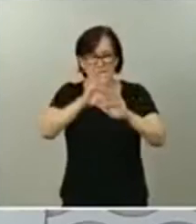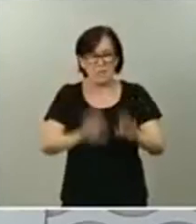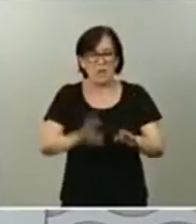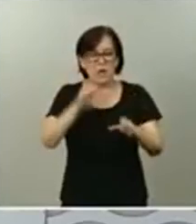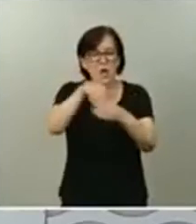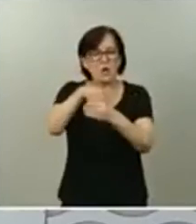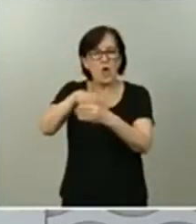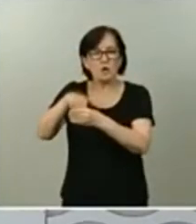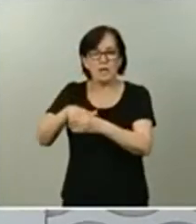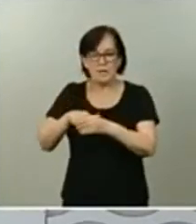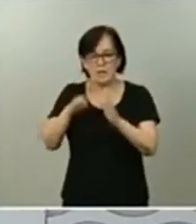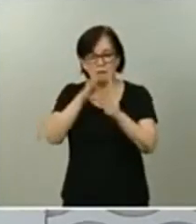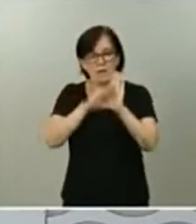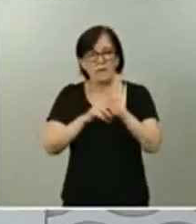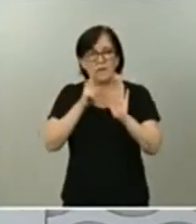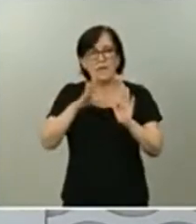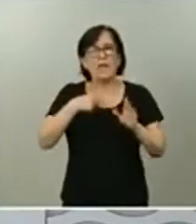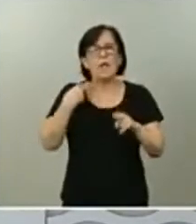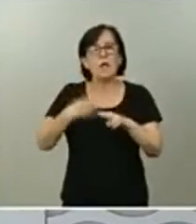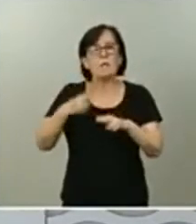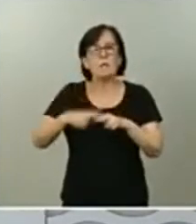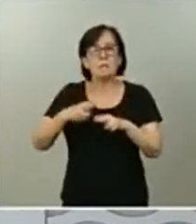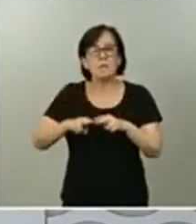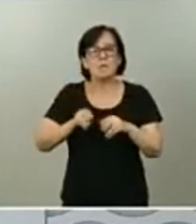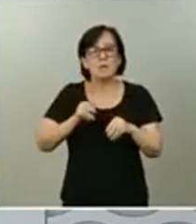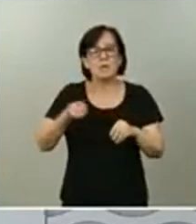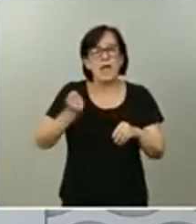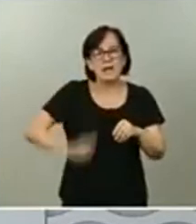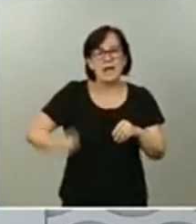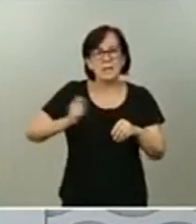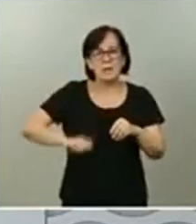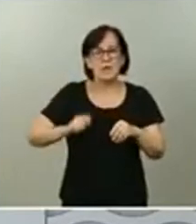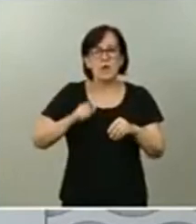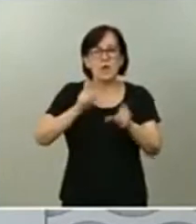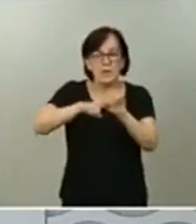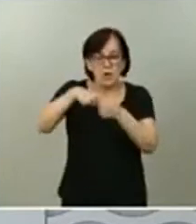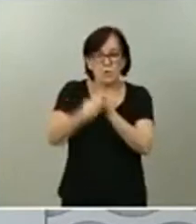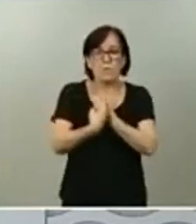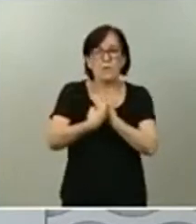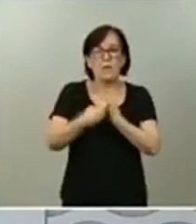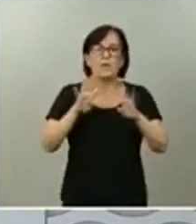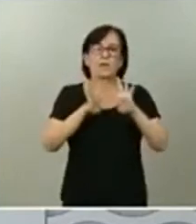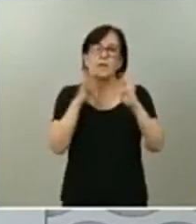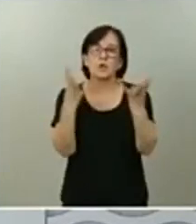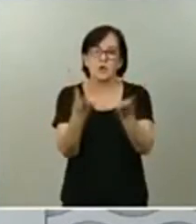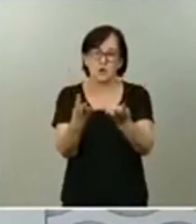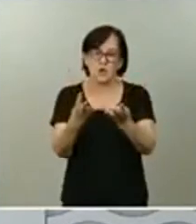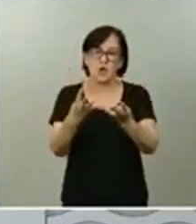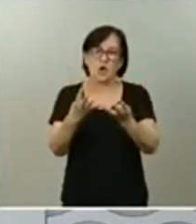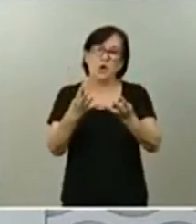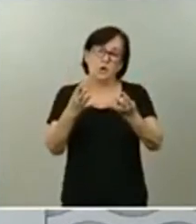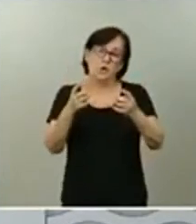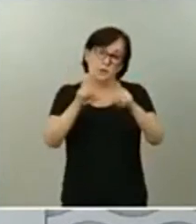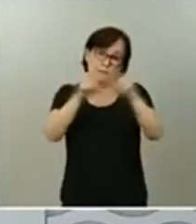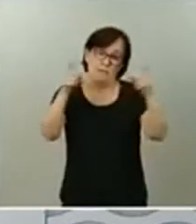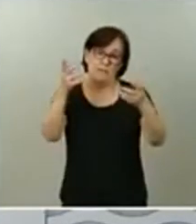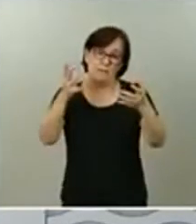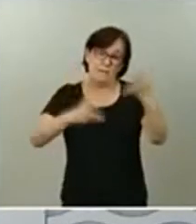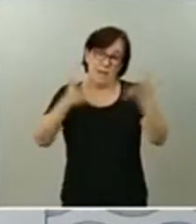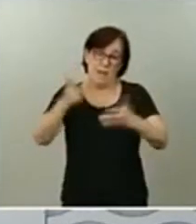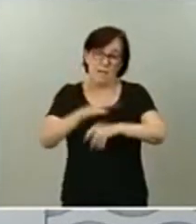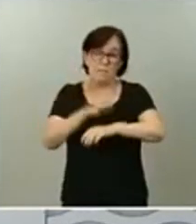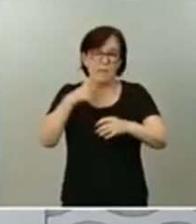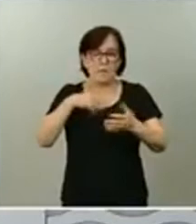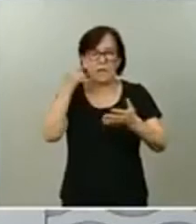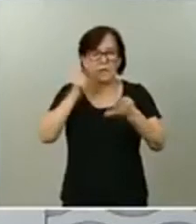que incluir la política de remuneraciones de los miembros del Consejo de Administración. Se incrementa la transparencia de